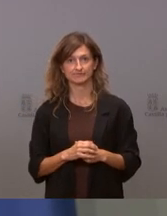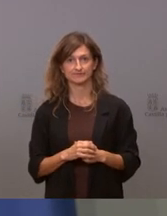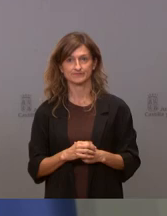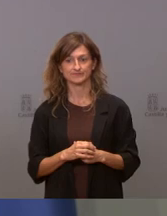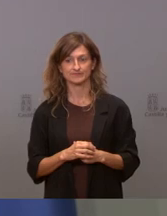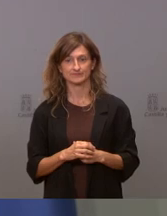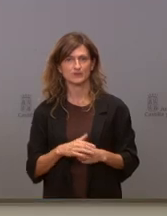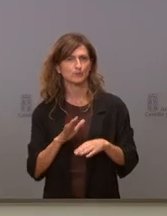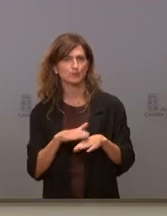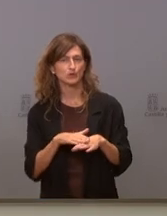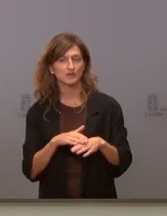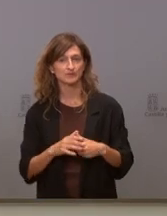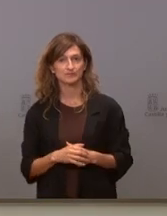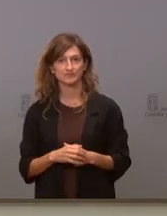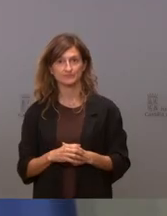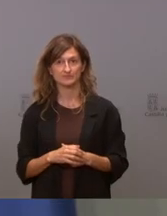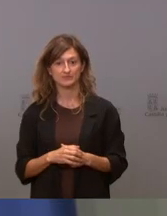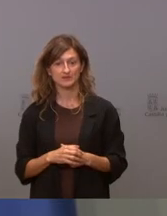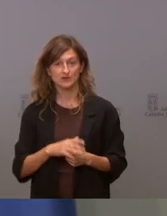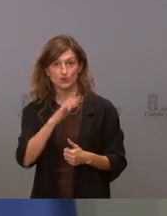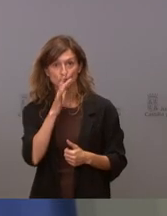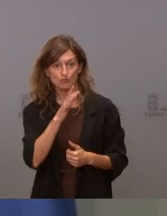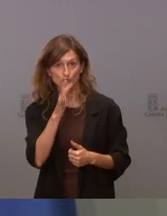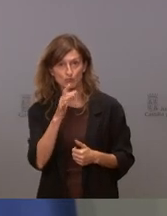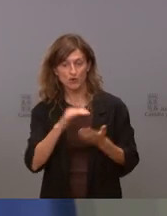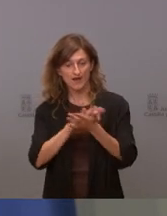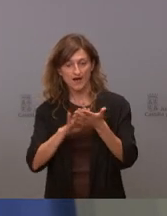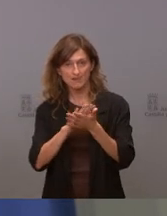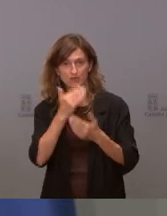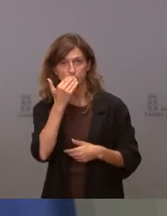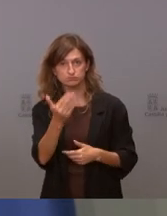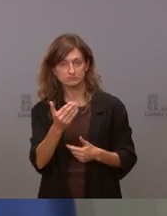¿Por qué? Porque hemos hablado las cosas con franqueza.